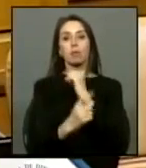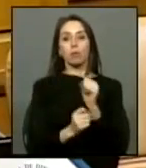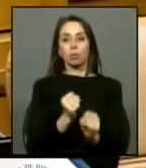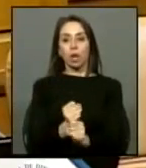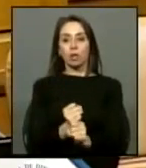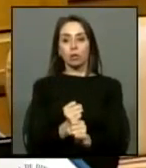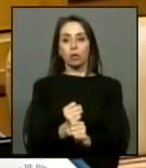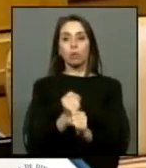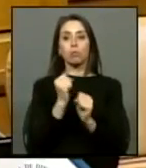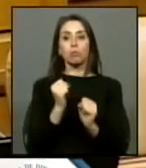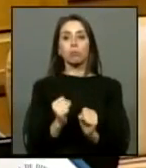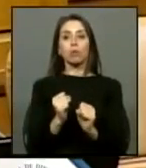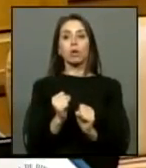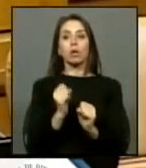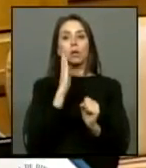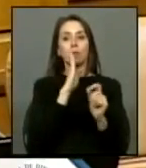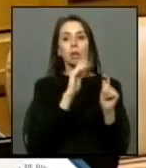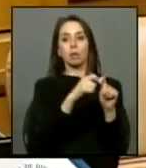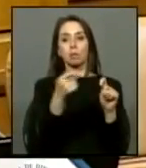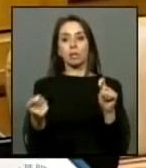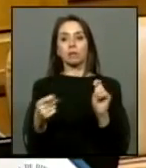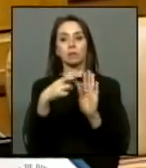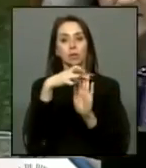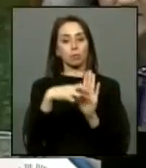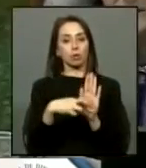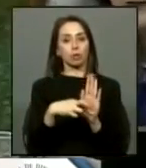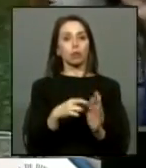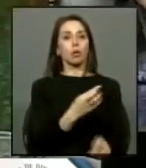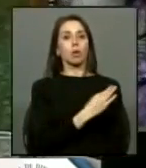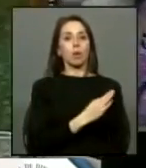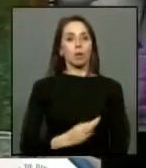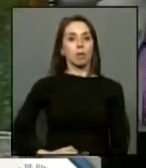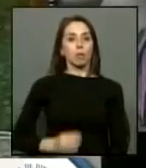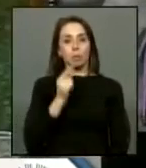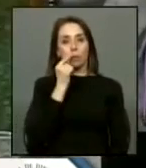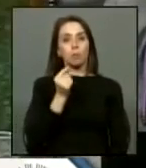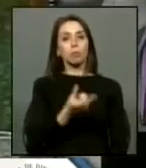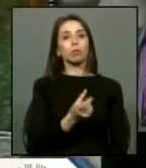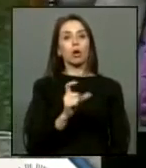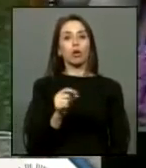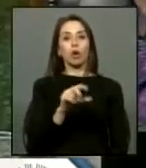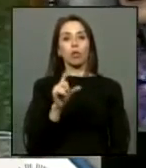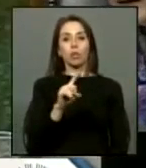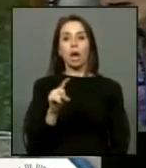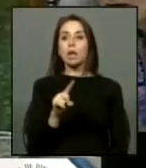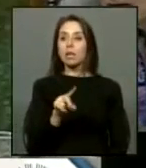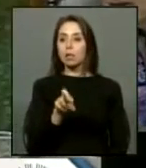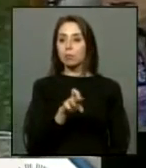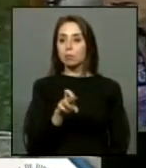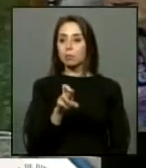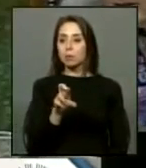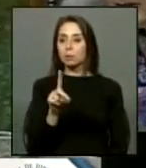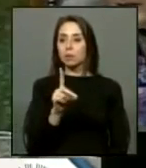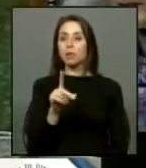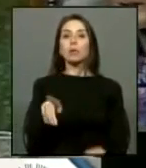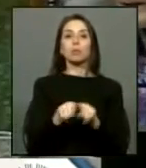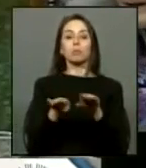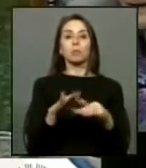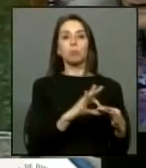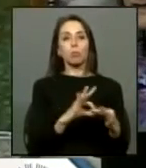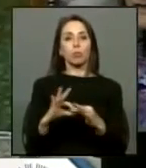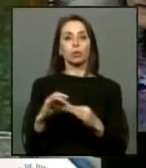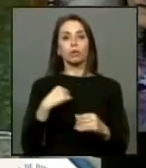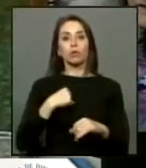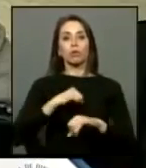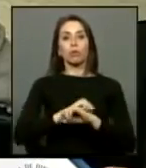y puede ser beneficiaria de este proyecto diputado señor González del partido por la democracia por la misma razón presidente por haber